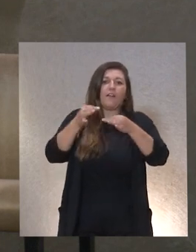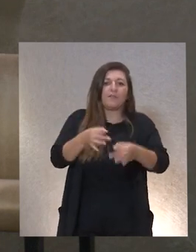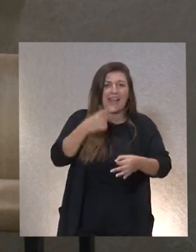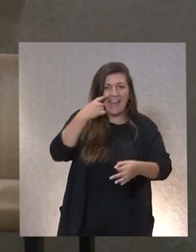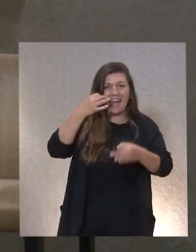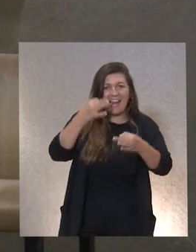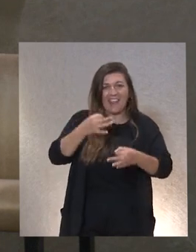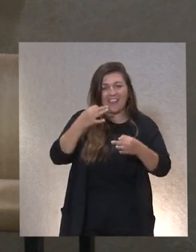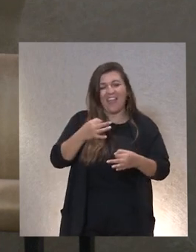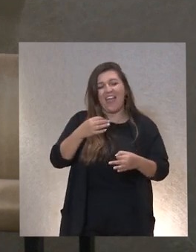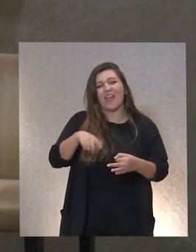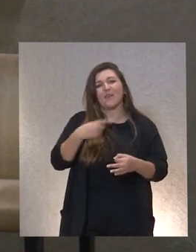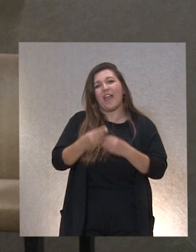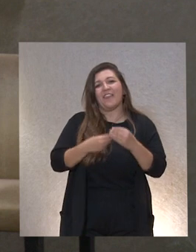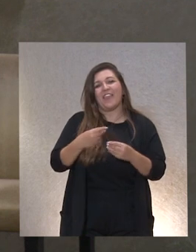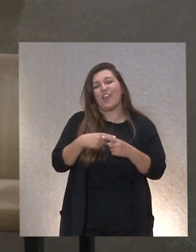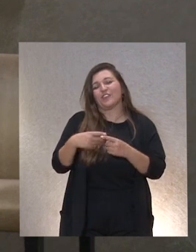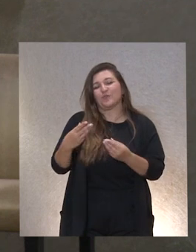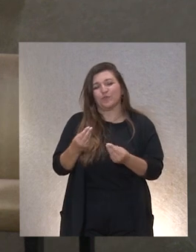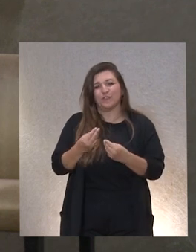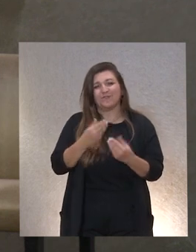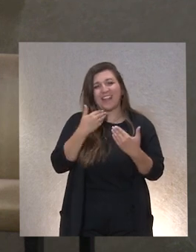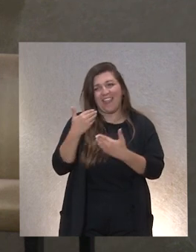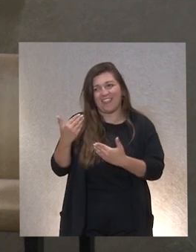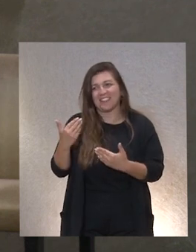realidad y en todo lo que tenemos que hacer gracias